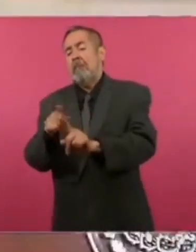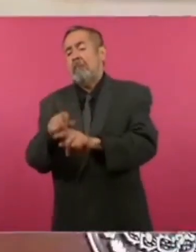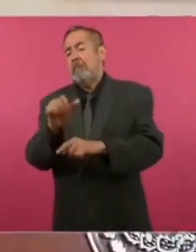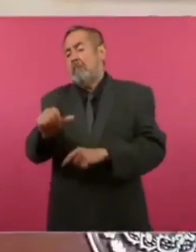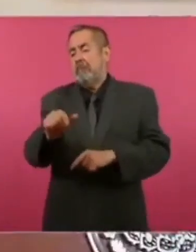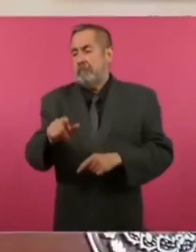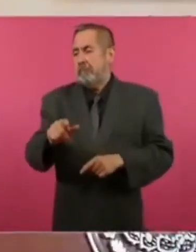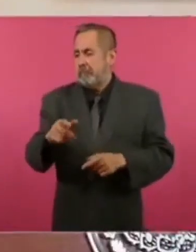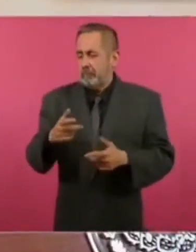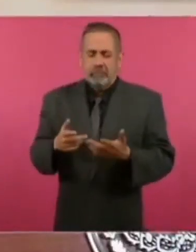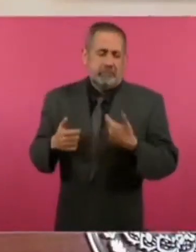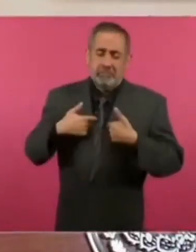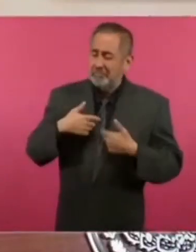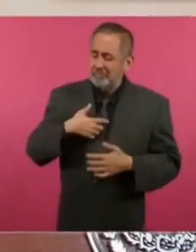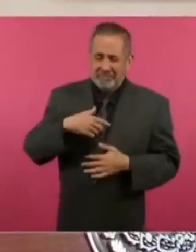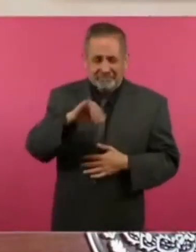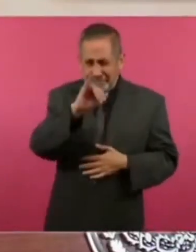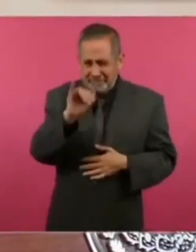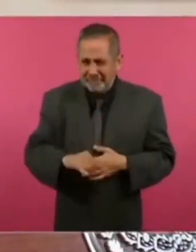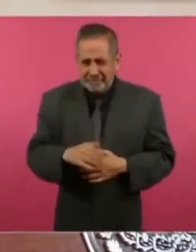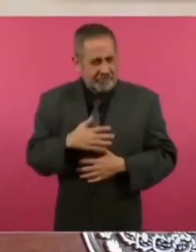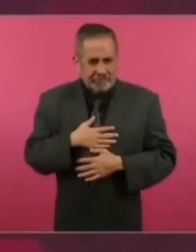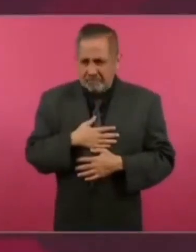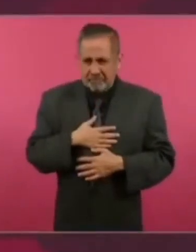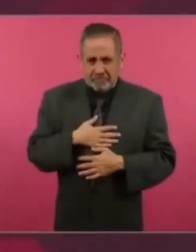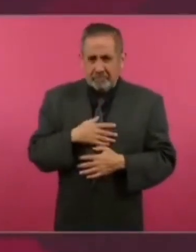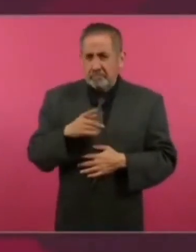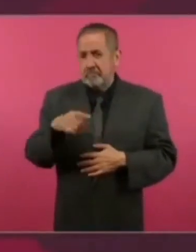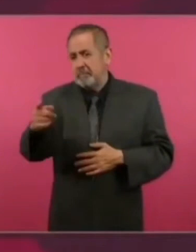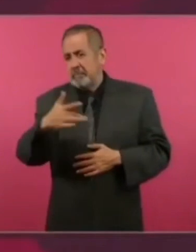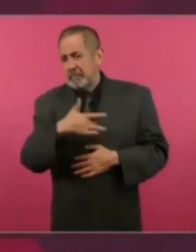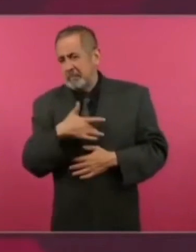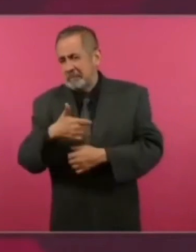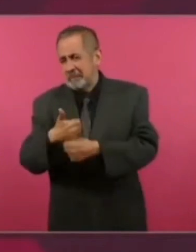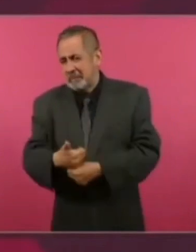vida. ¿Cómo voy a burlar del dolor humano?